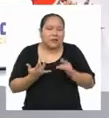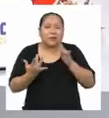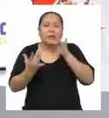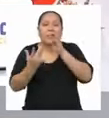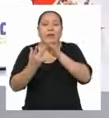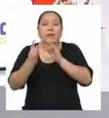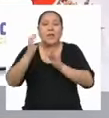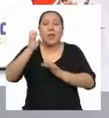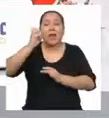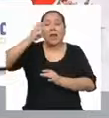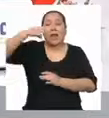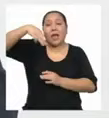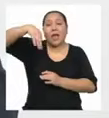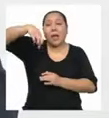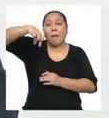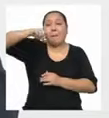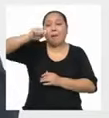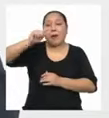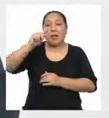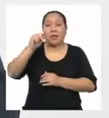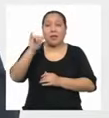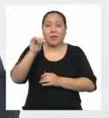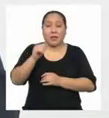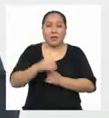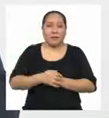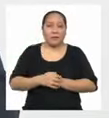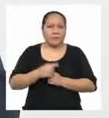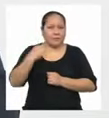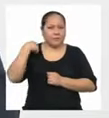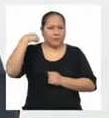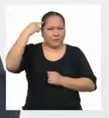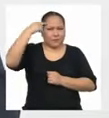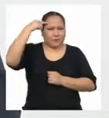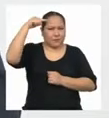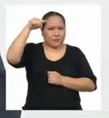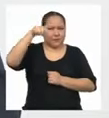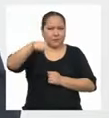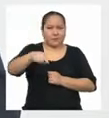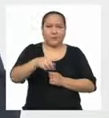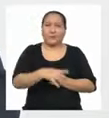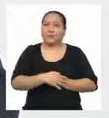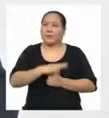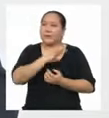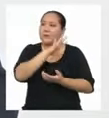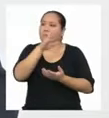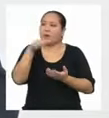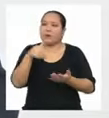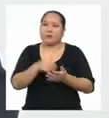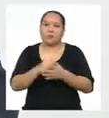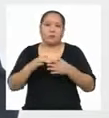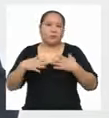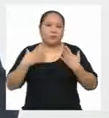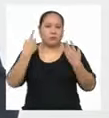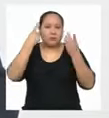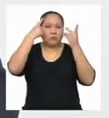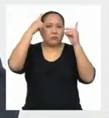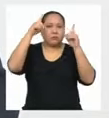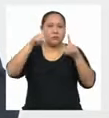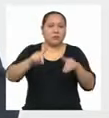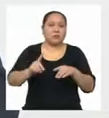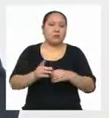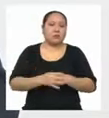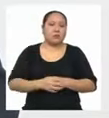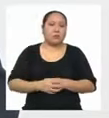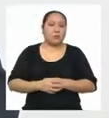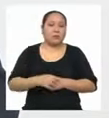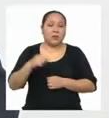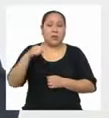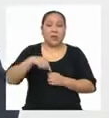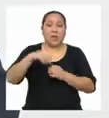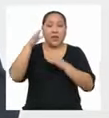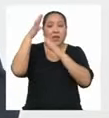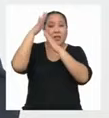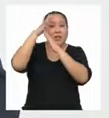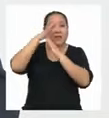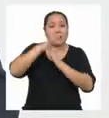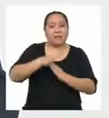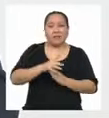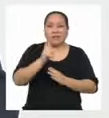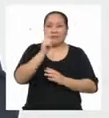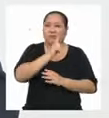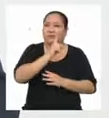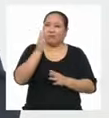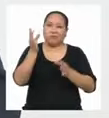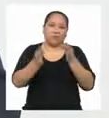la cual Hablamos muchas veces Creo que eso Es algo en que Todos podemos Estar de acuerdo Que la discriminación Es